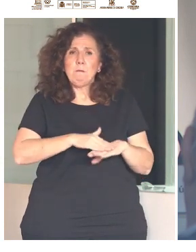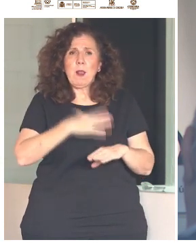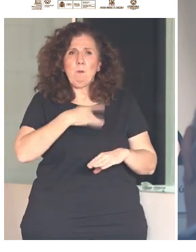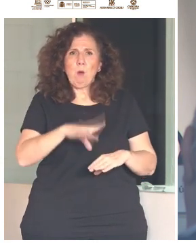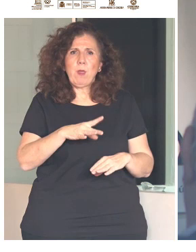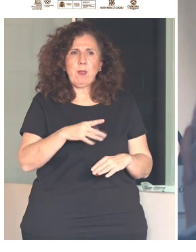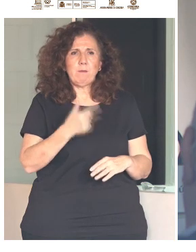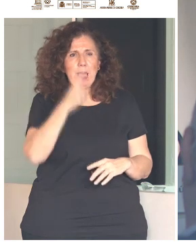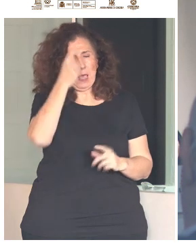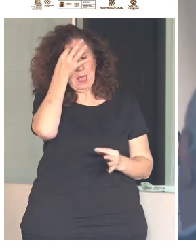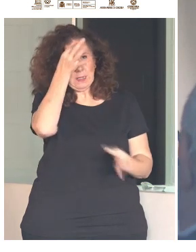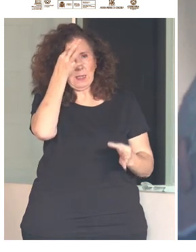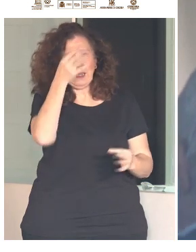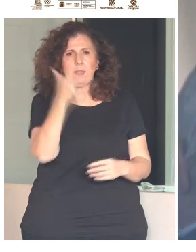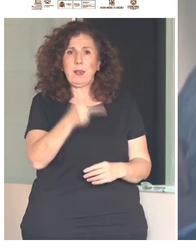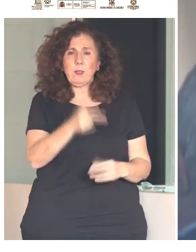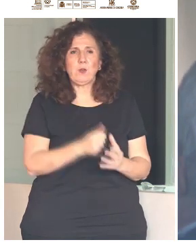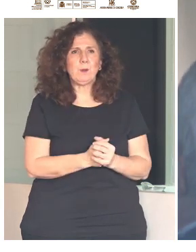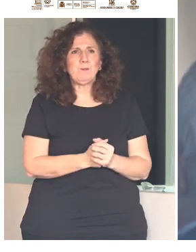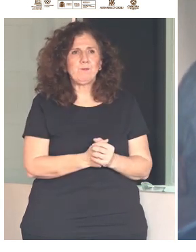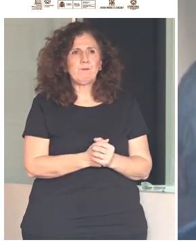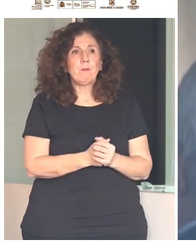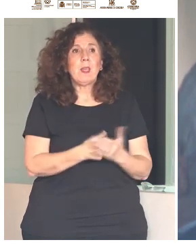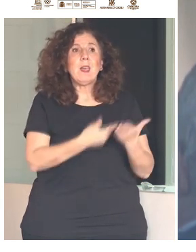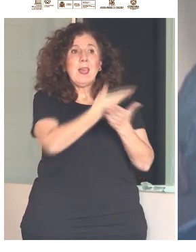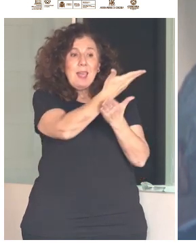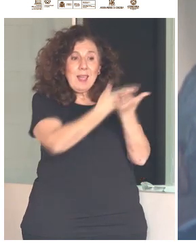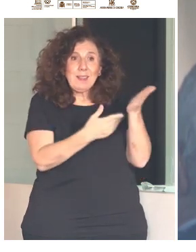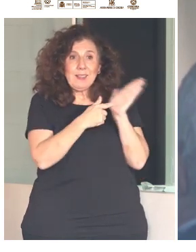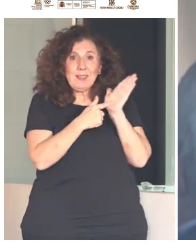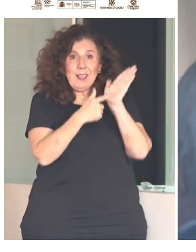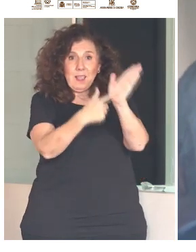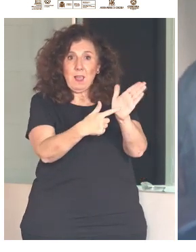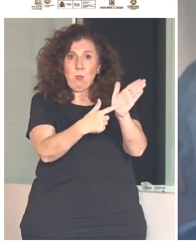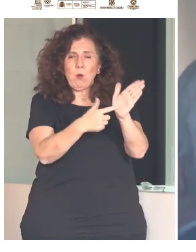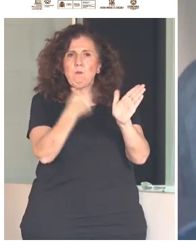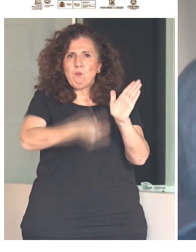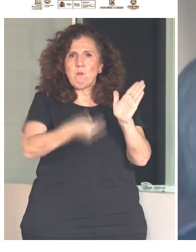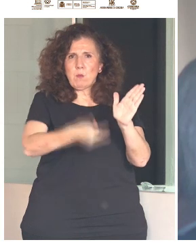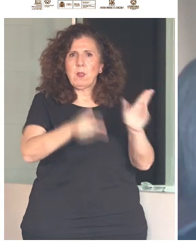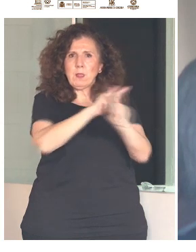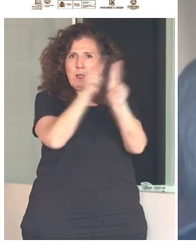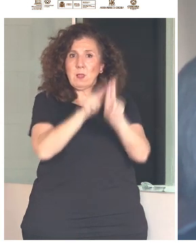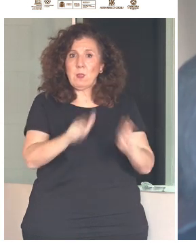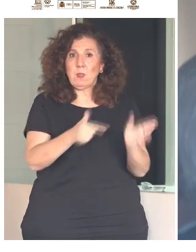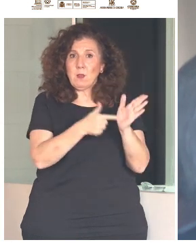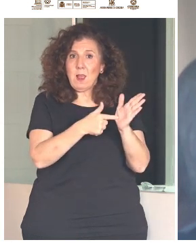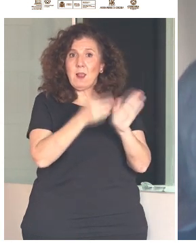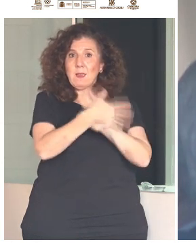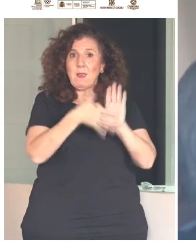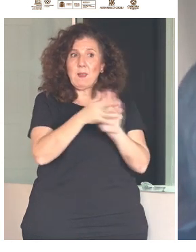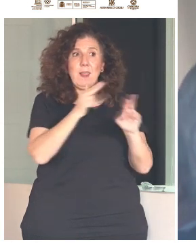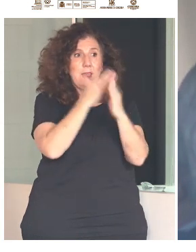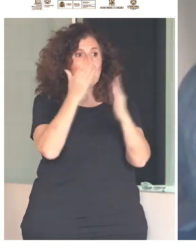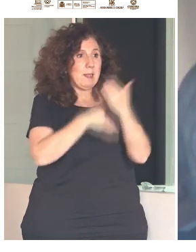No exagero si digo que este tratado es el gran hecho internacional, mundial, sobre la discapacidad.